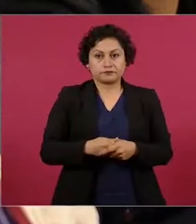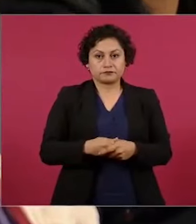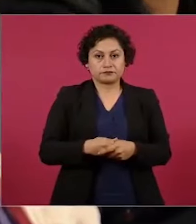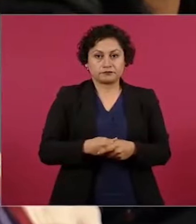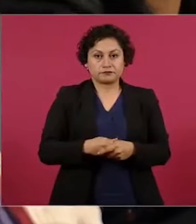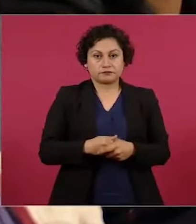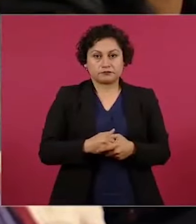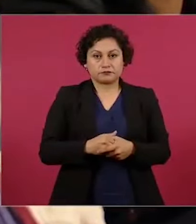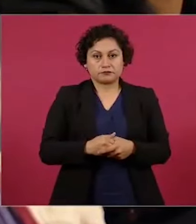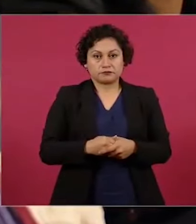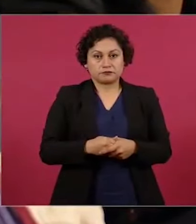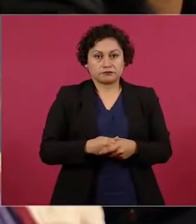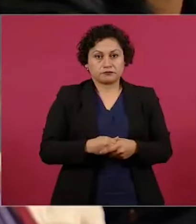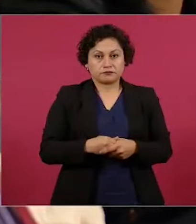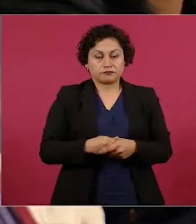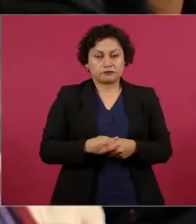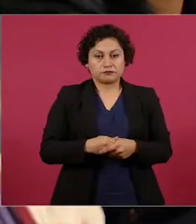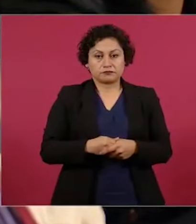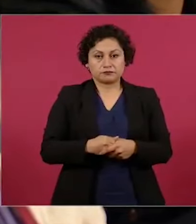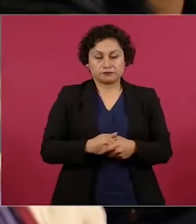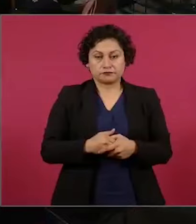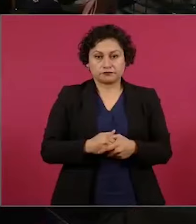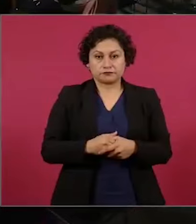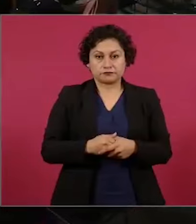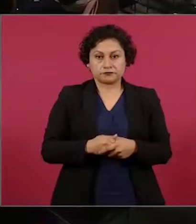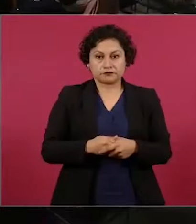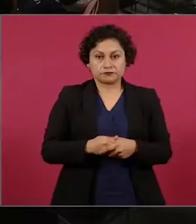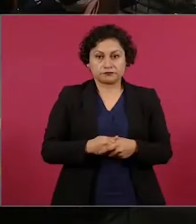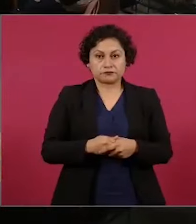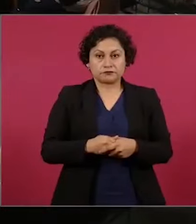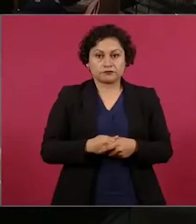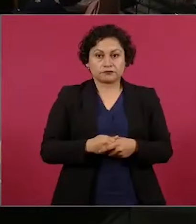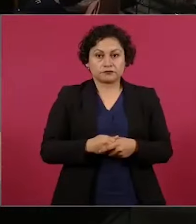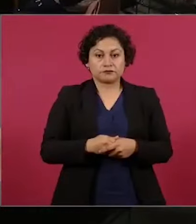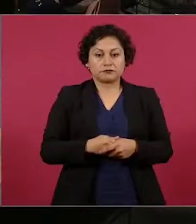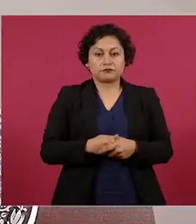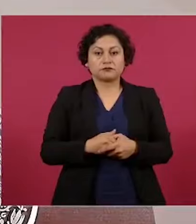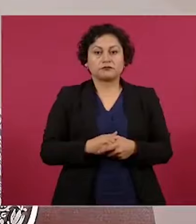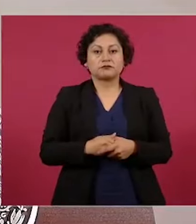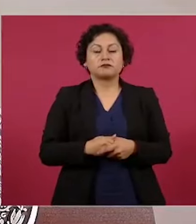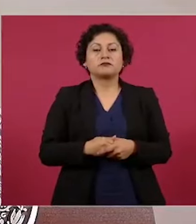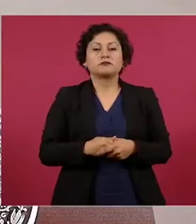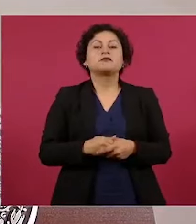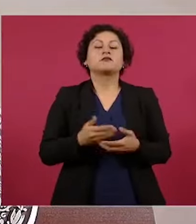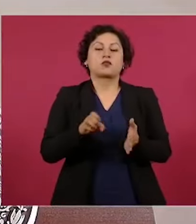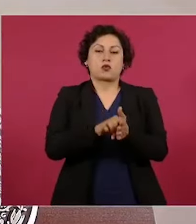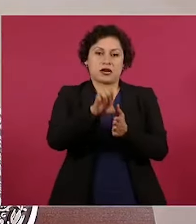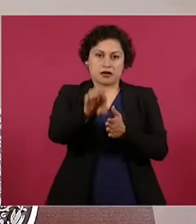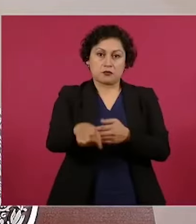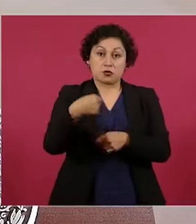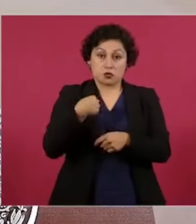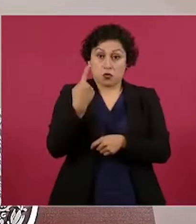cuotas para el retiro, pero que no estaba contemplado el asunto de la vivienda. Aquí precisamente en una conferencia el año pasado hablé del tema,